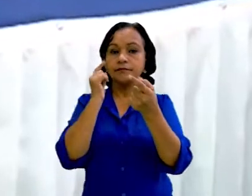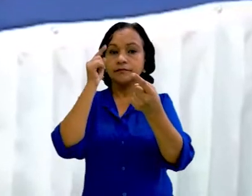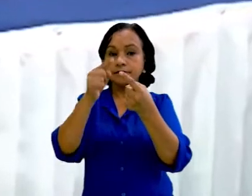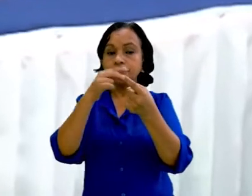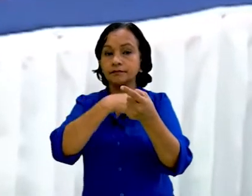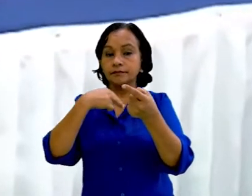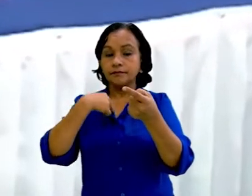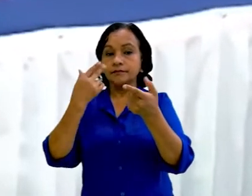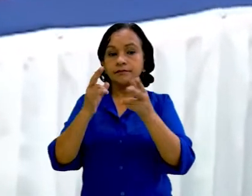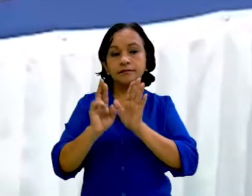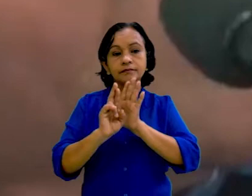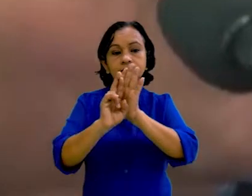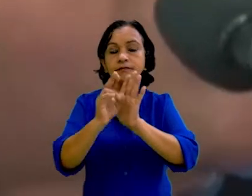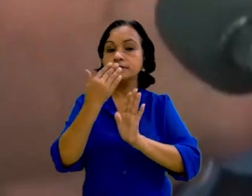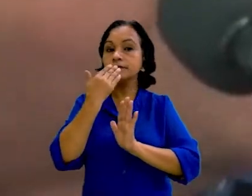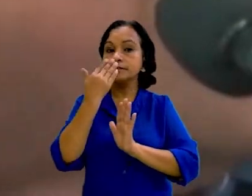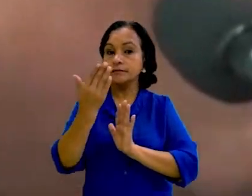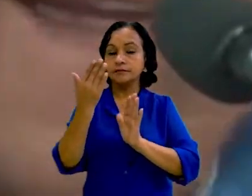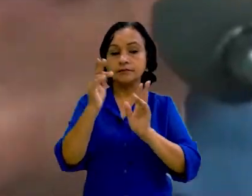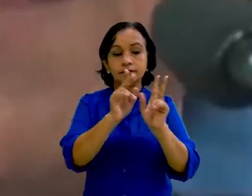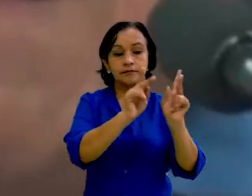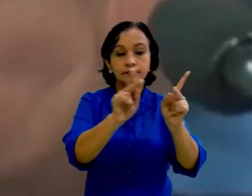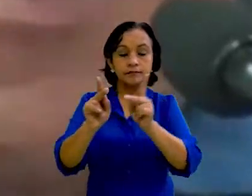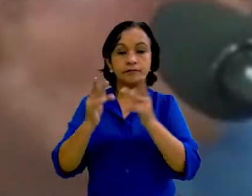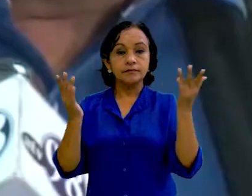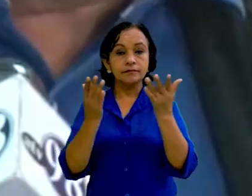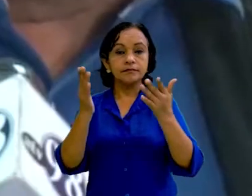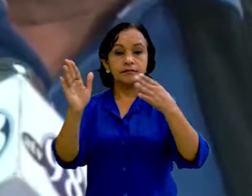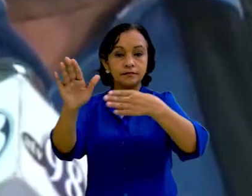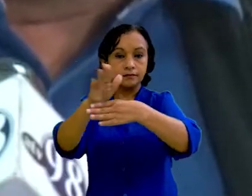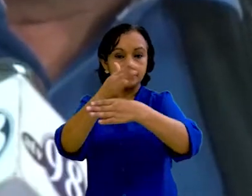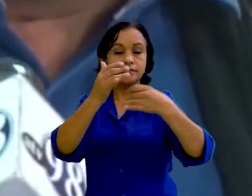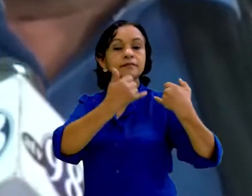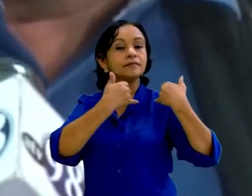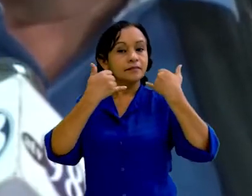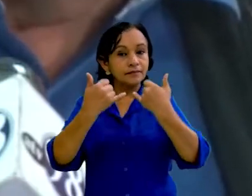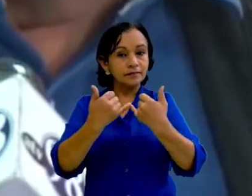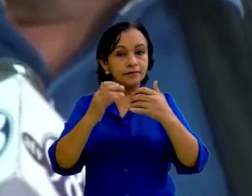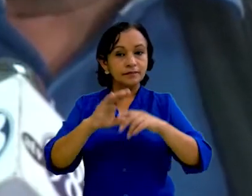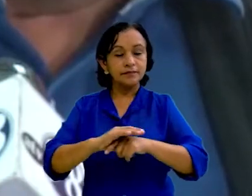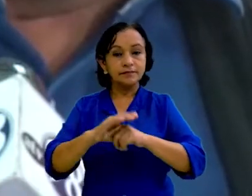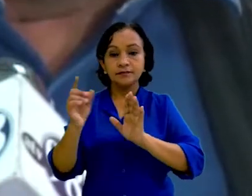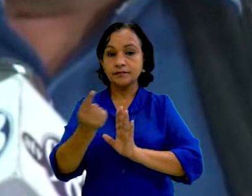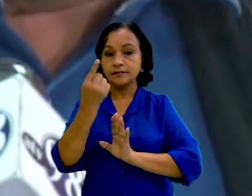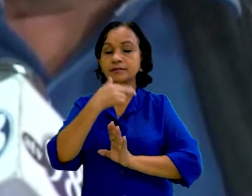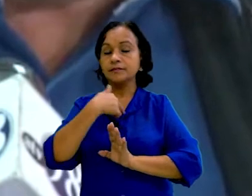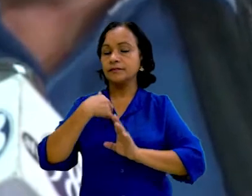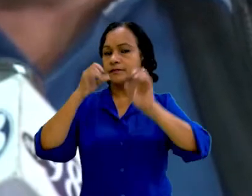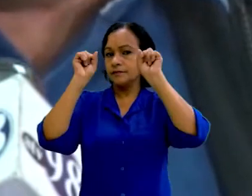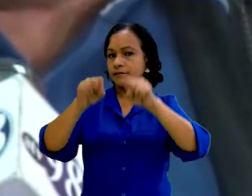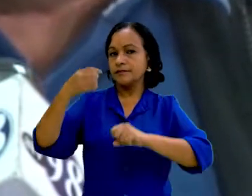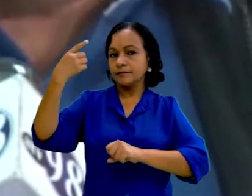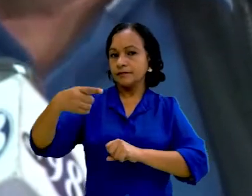garantizar una capacidad de respuesta sólida tanto de la población como de las instituciones. Solo así, se puede